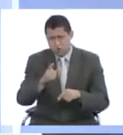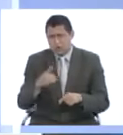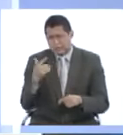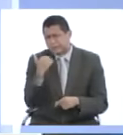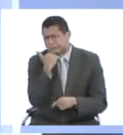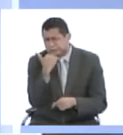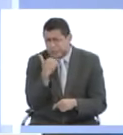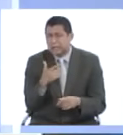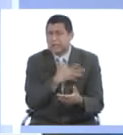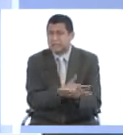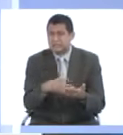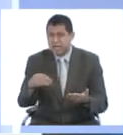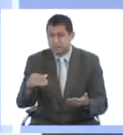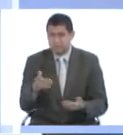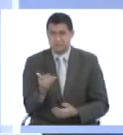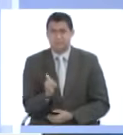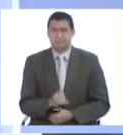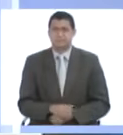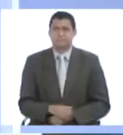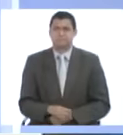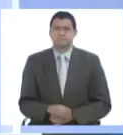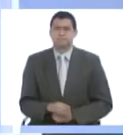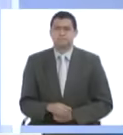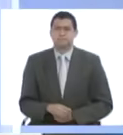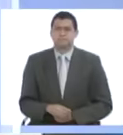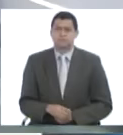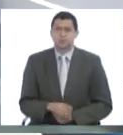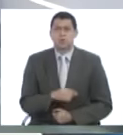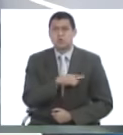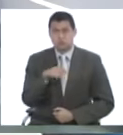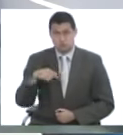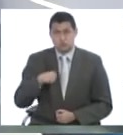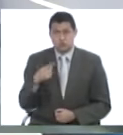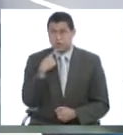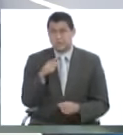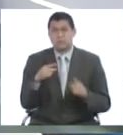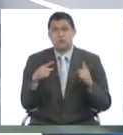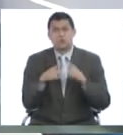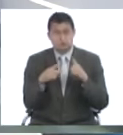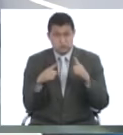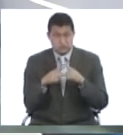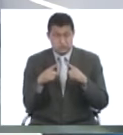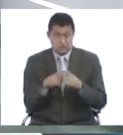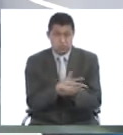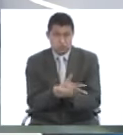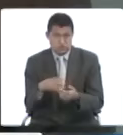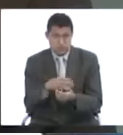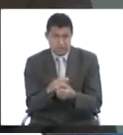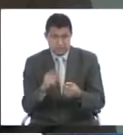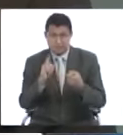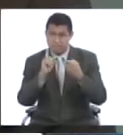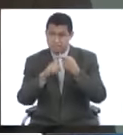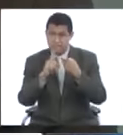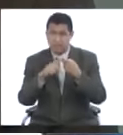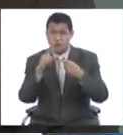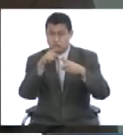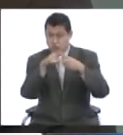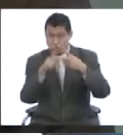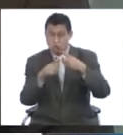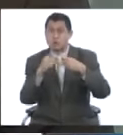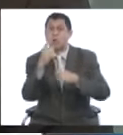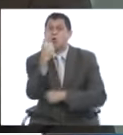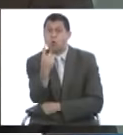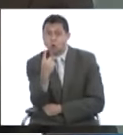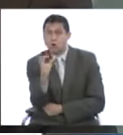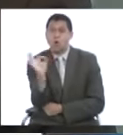conocen que este factor existe. Correcto. Cuando nosotros hablamos de diabetes mellitus, principalmente nos referimos a dos tipos, la tipo 1